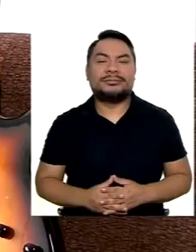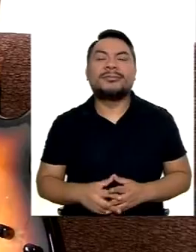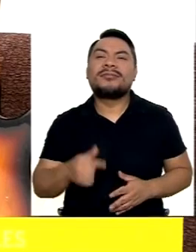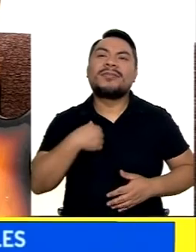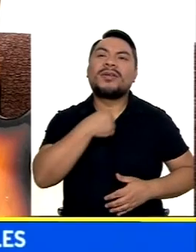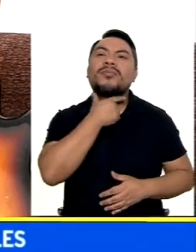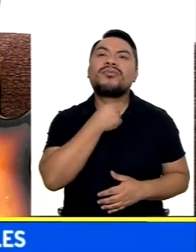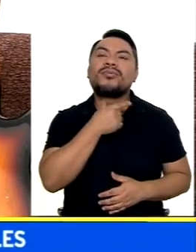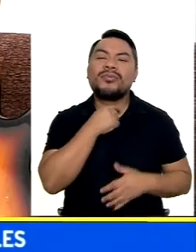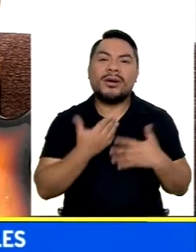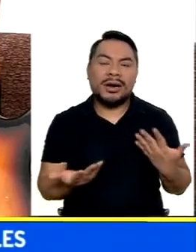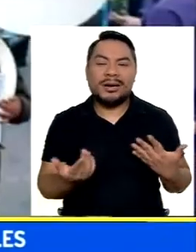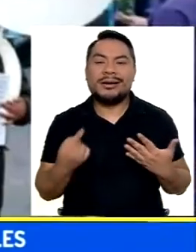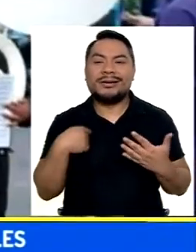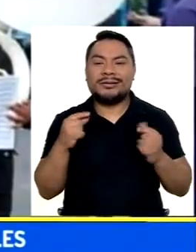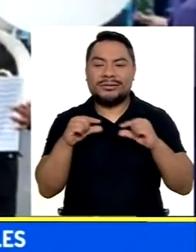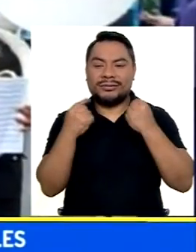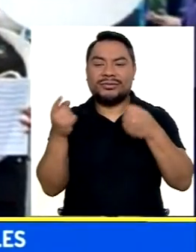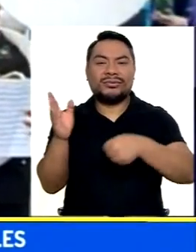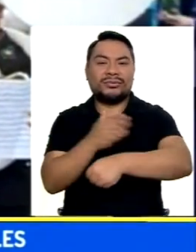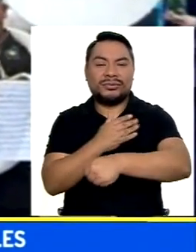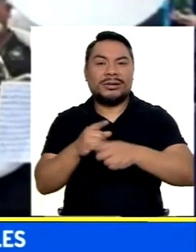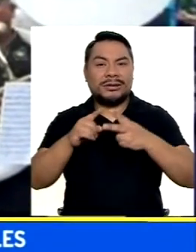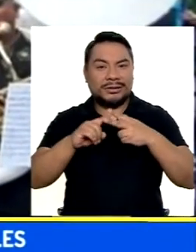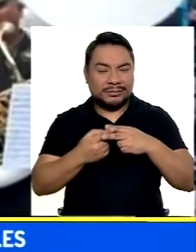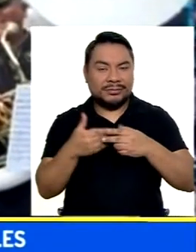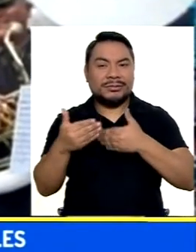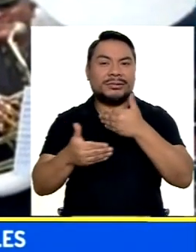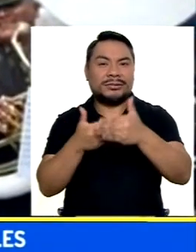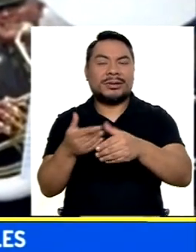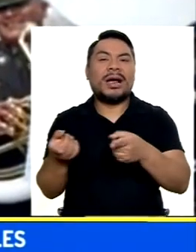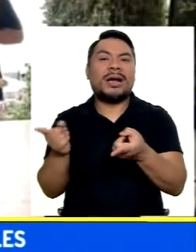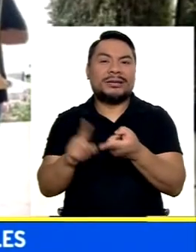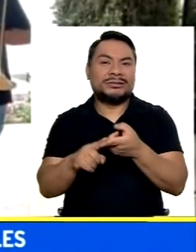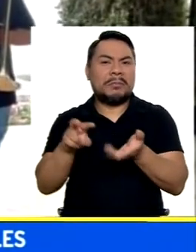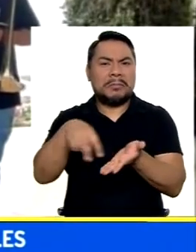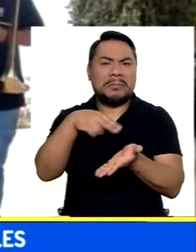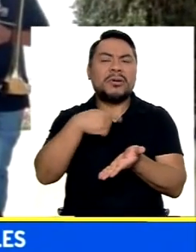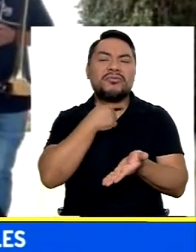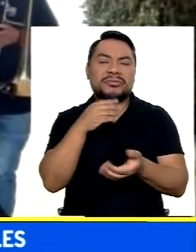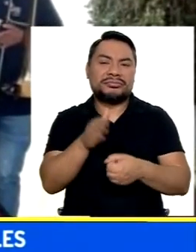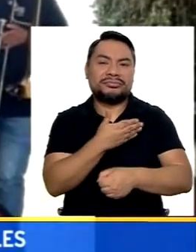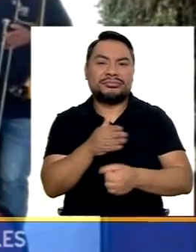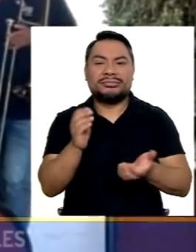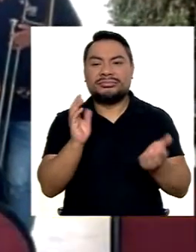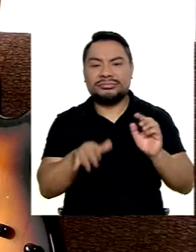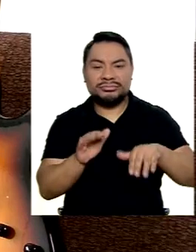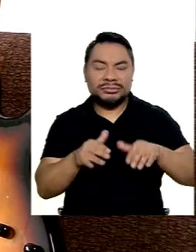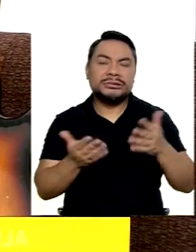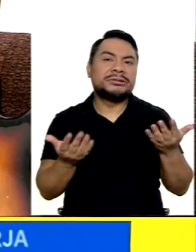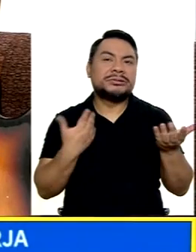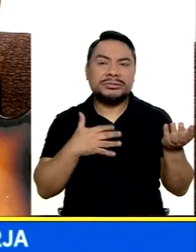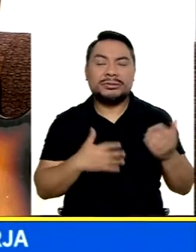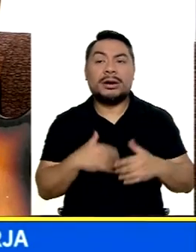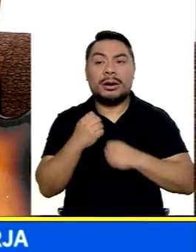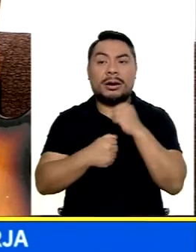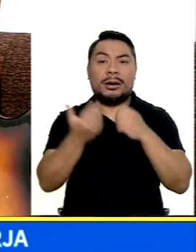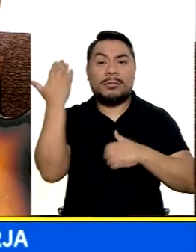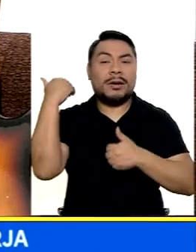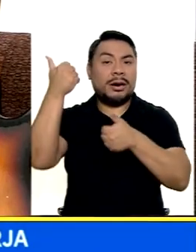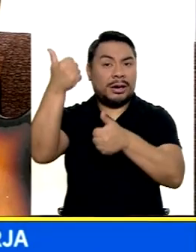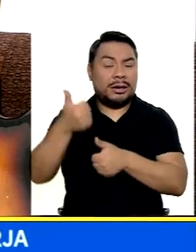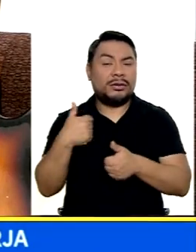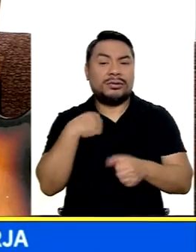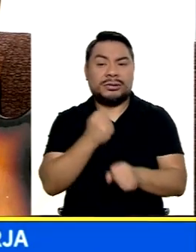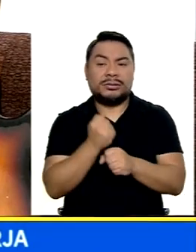A mí me gustaría Tocar las bandas De principio De procesión Hasta bailables El año pasado En